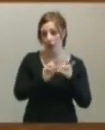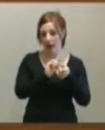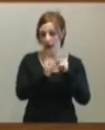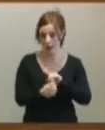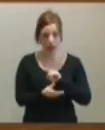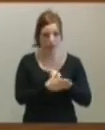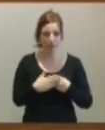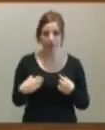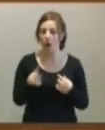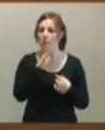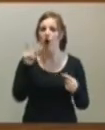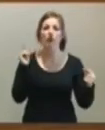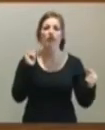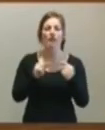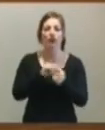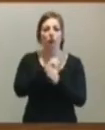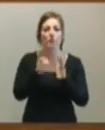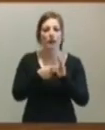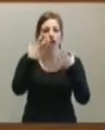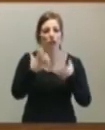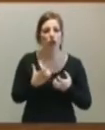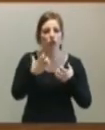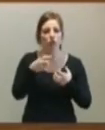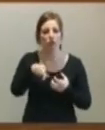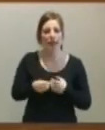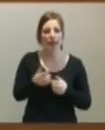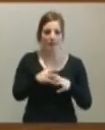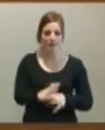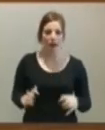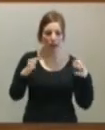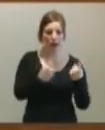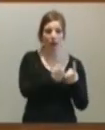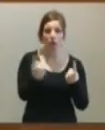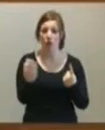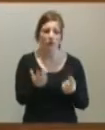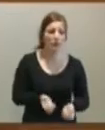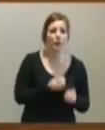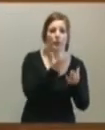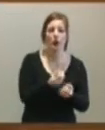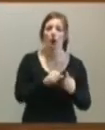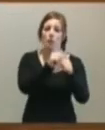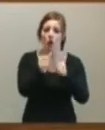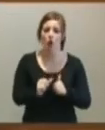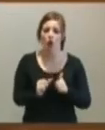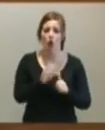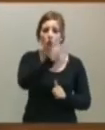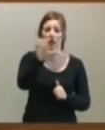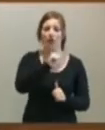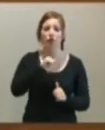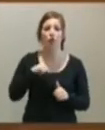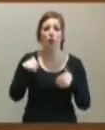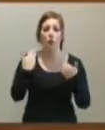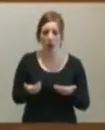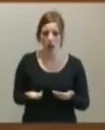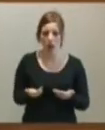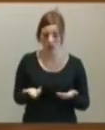debería ser un debate completo, serio, riguroso en esta Cámara y donde cada uno dijésemos qué modelo de comunidad autónoma y de instituciones queremos. Y yo ahí se lo puedo